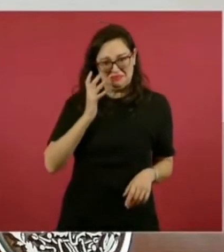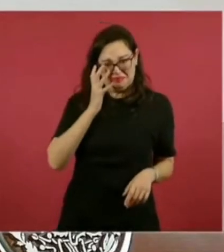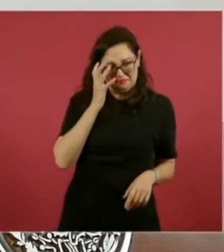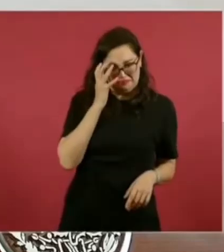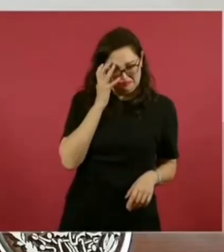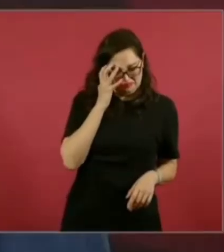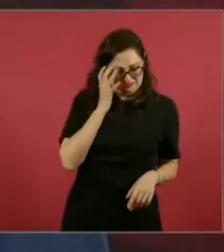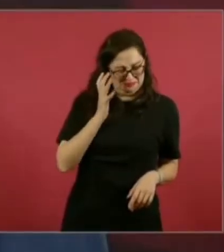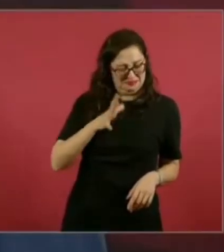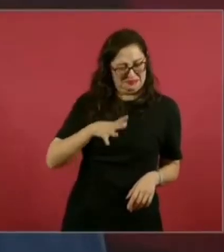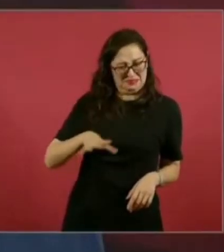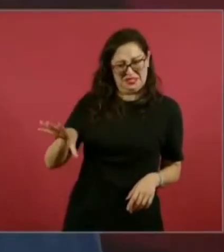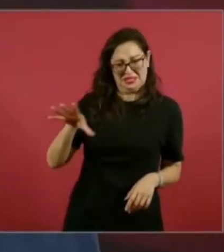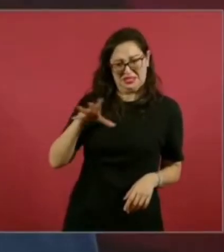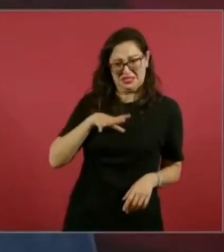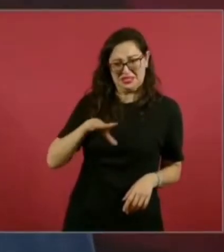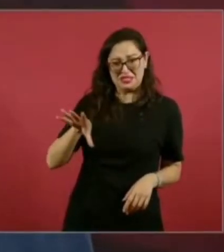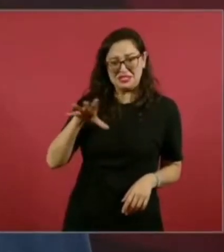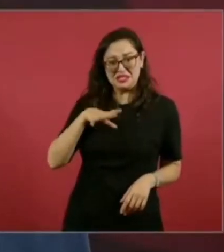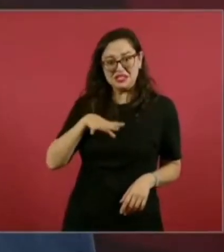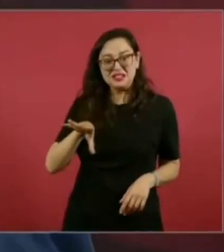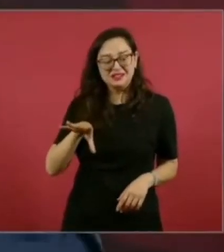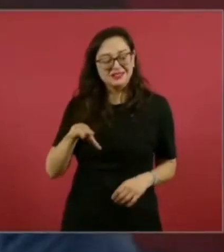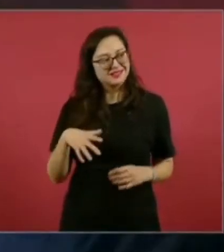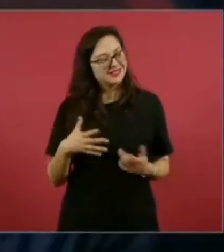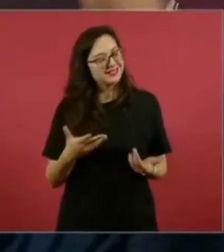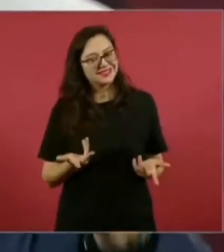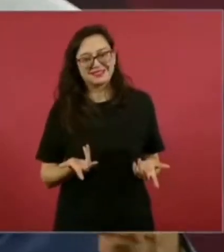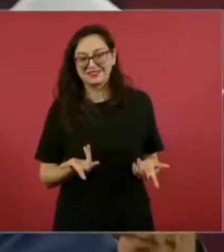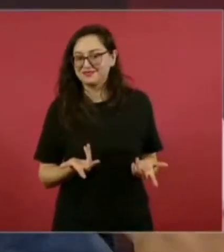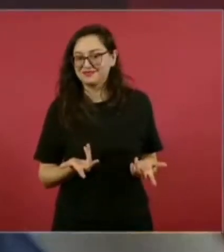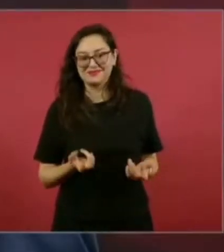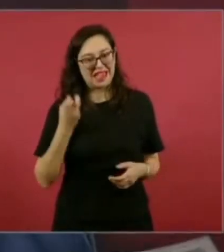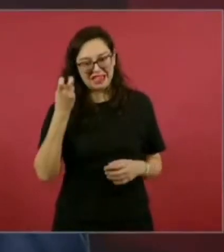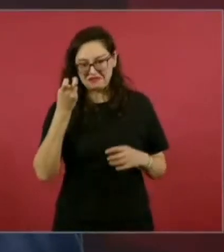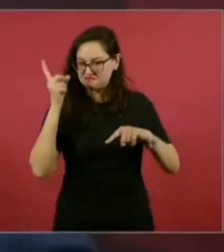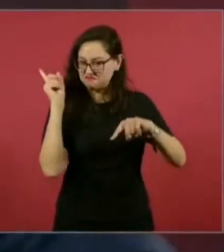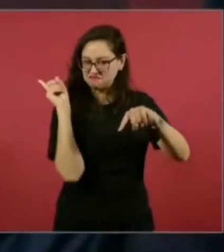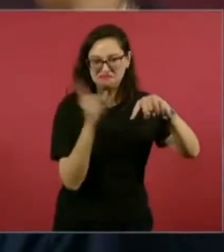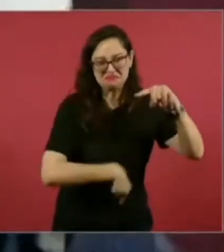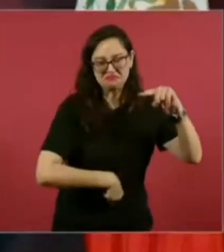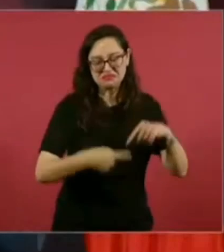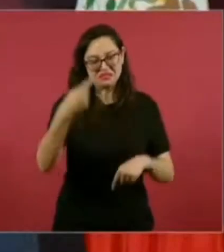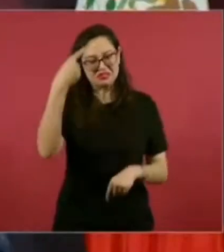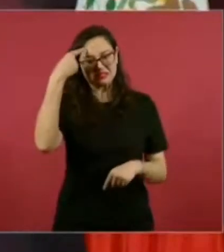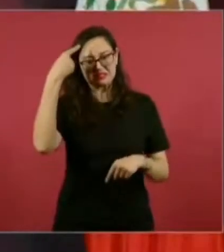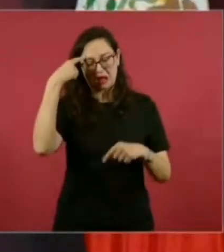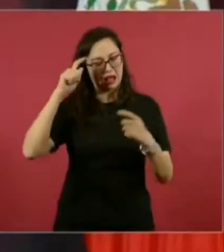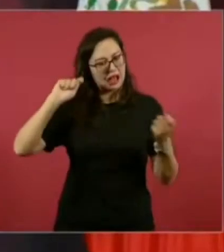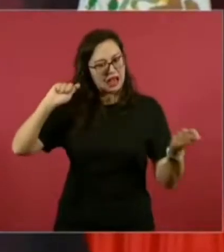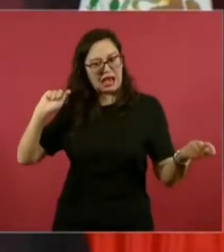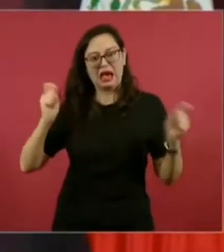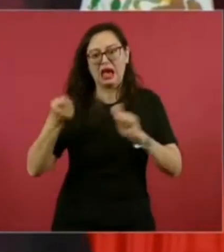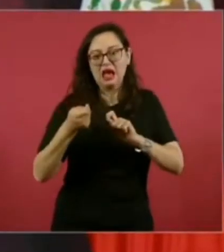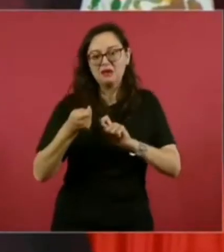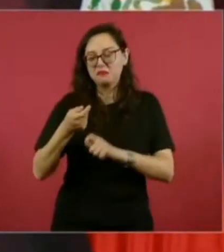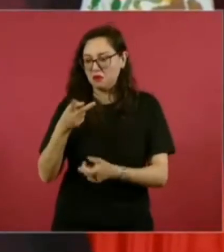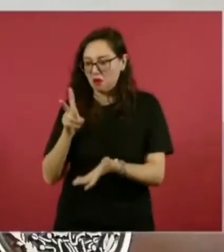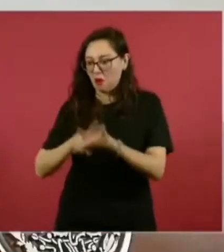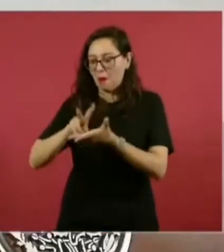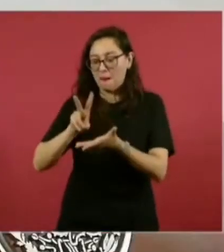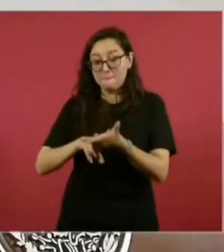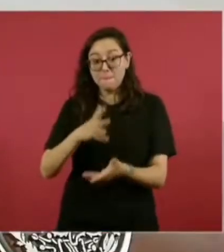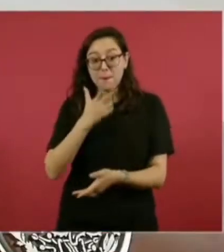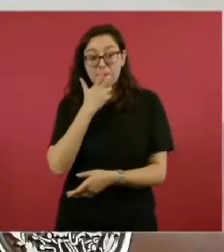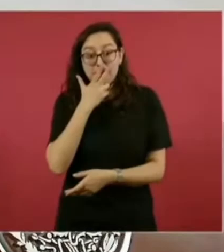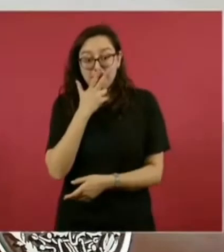pues hay que reivindicar todo eso, revalorar todo eso, pero